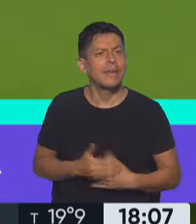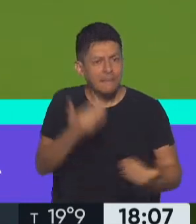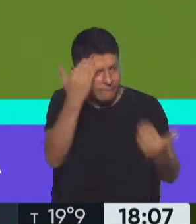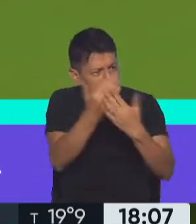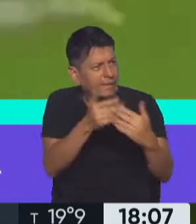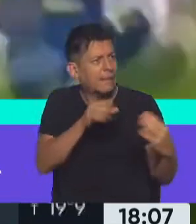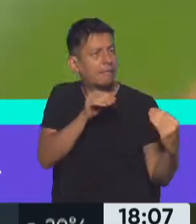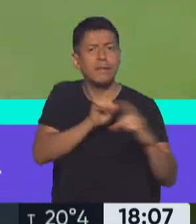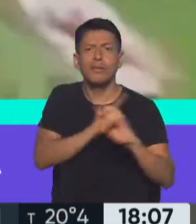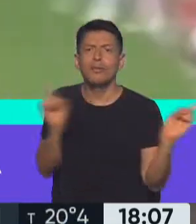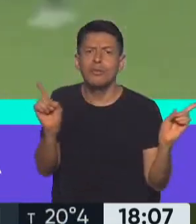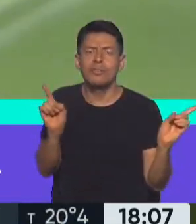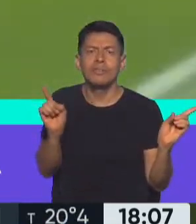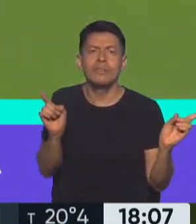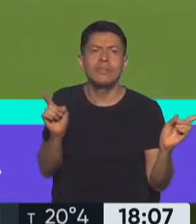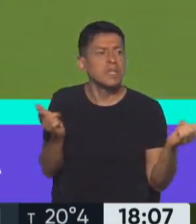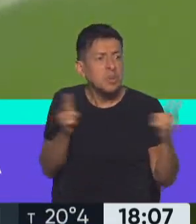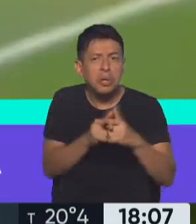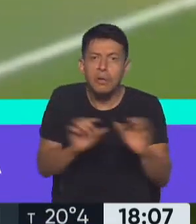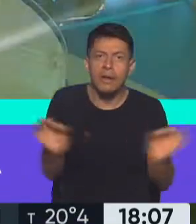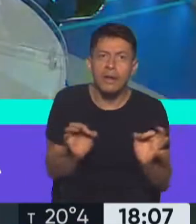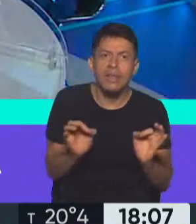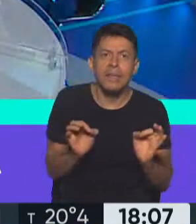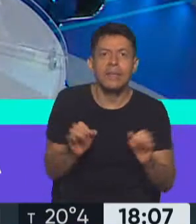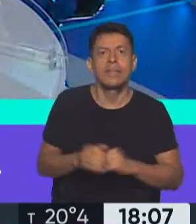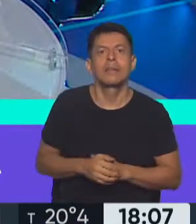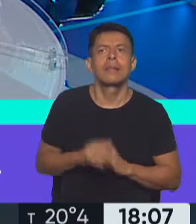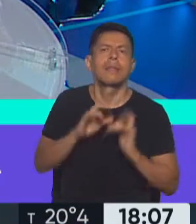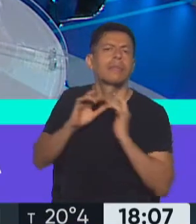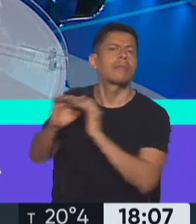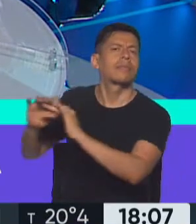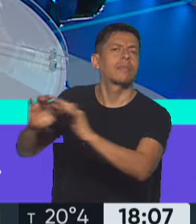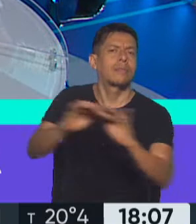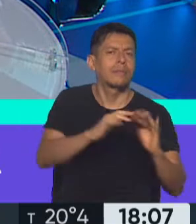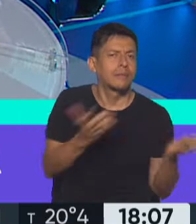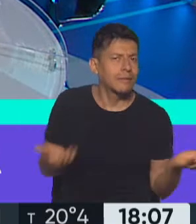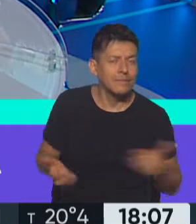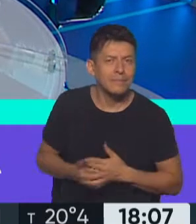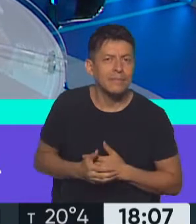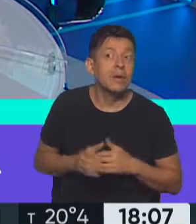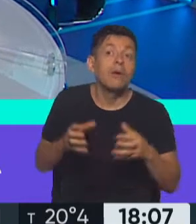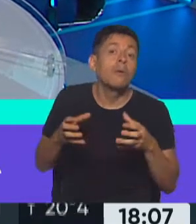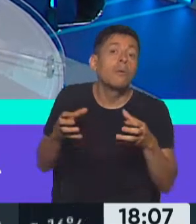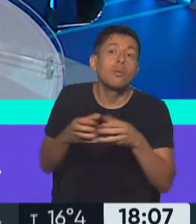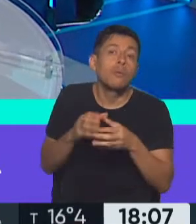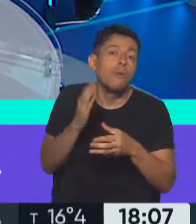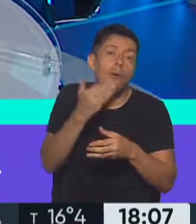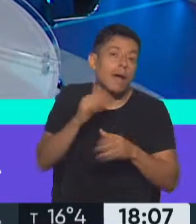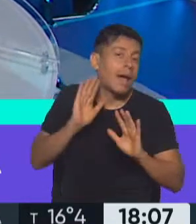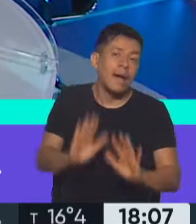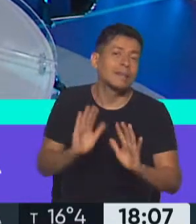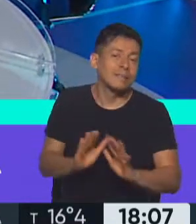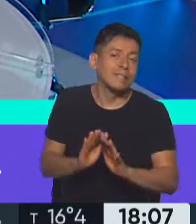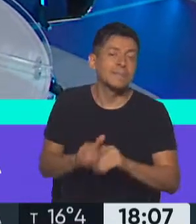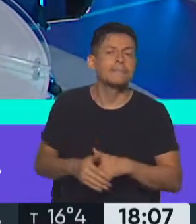escritorio o una reunión y se diriman ahí las cuestiones, las diferencias. El mundo boca es así, es esa característica. Al que